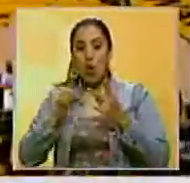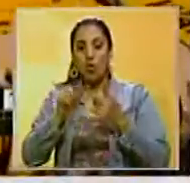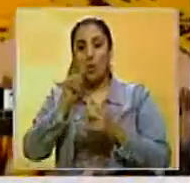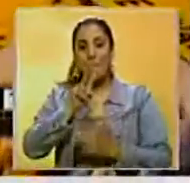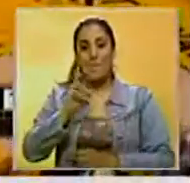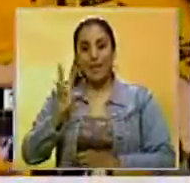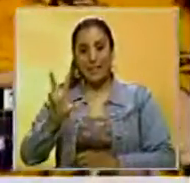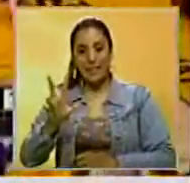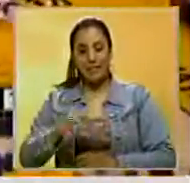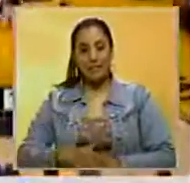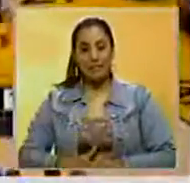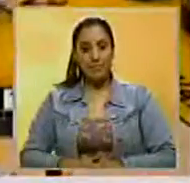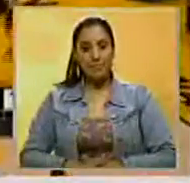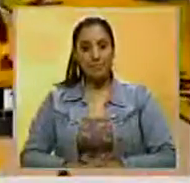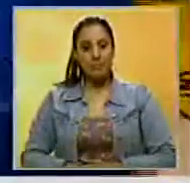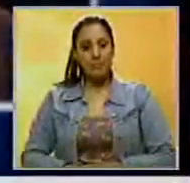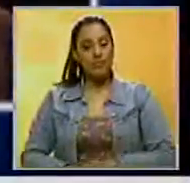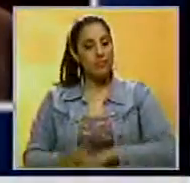con 23.